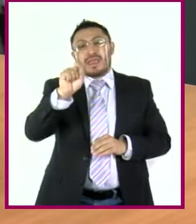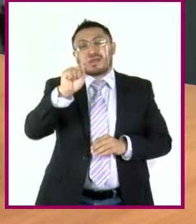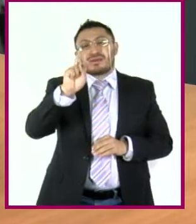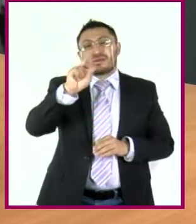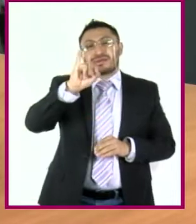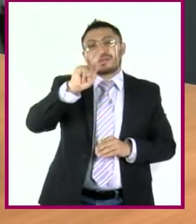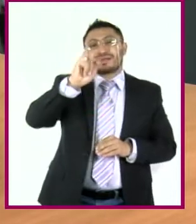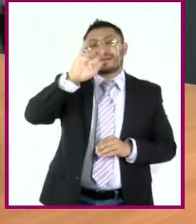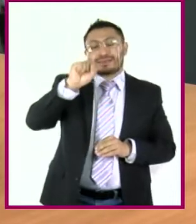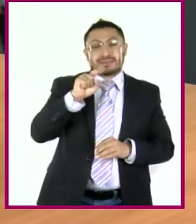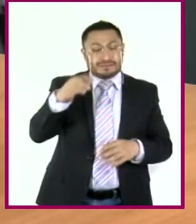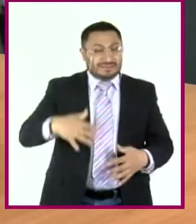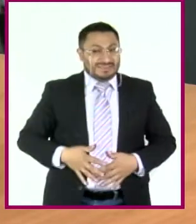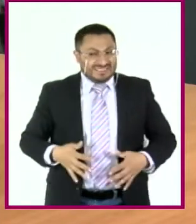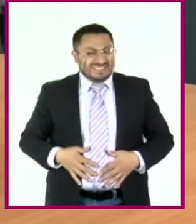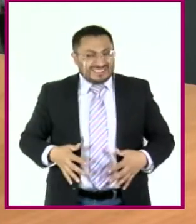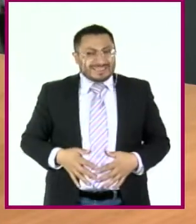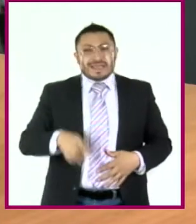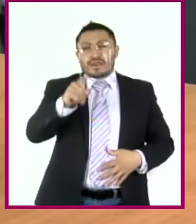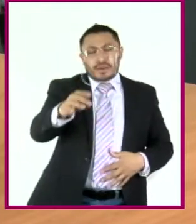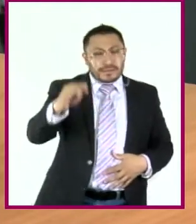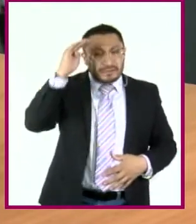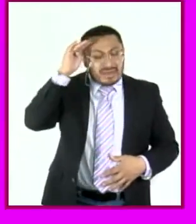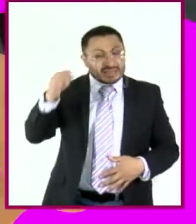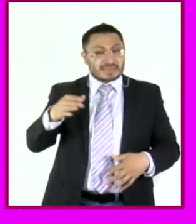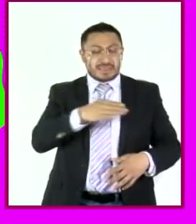¿seguirías pensando que vas por el camino para la vida buena?